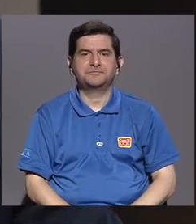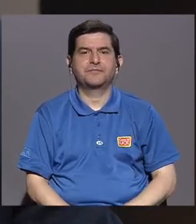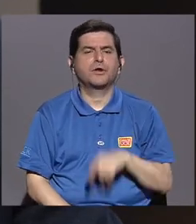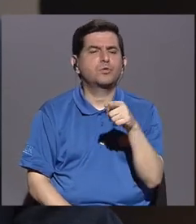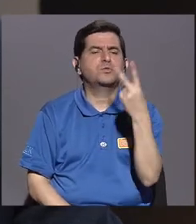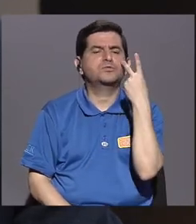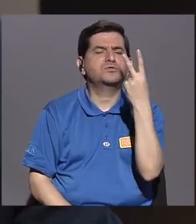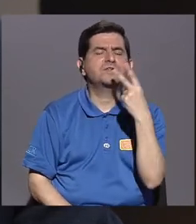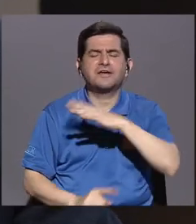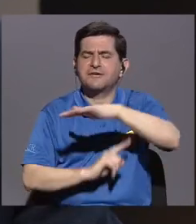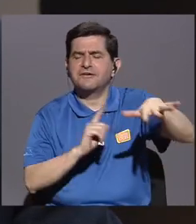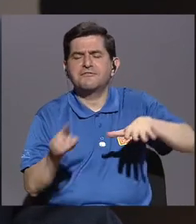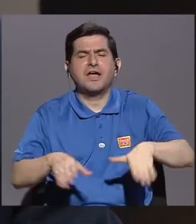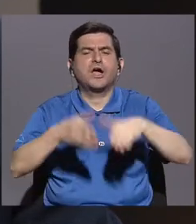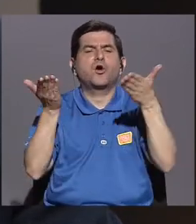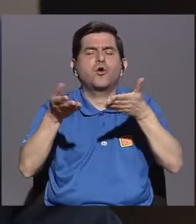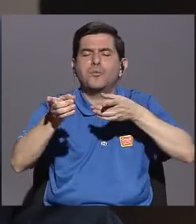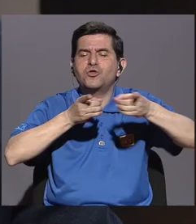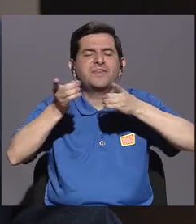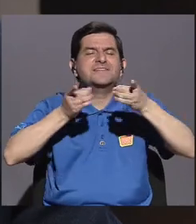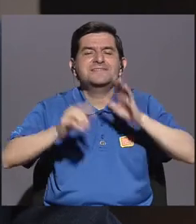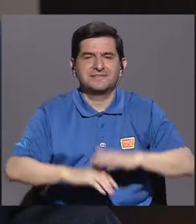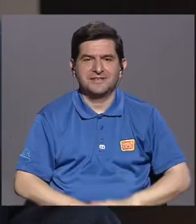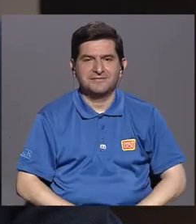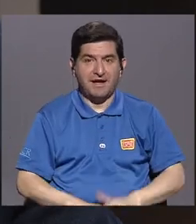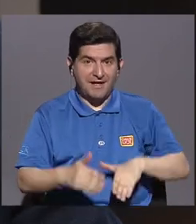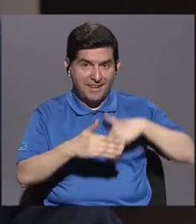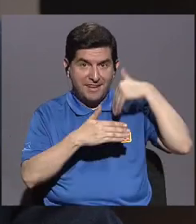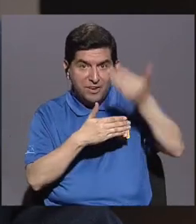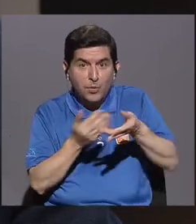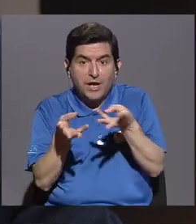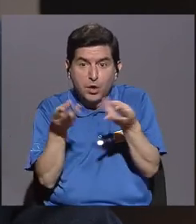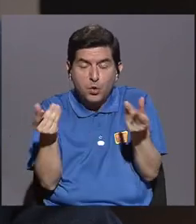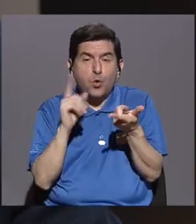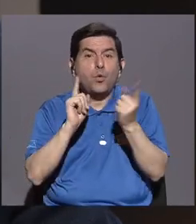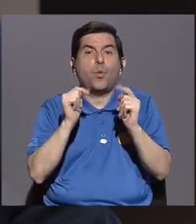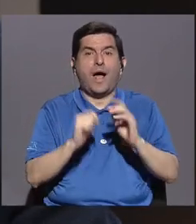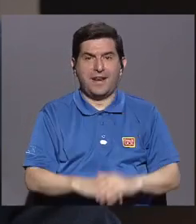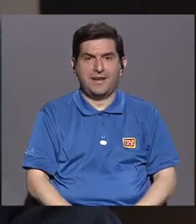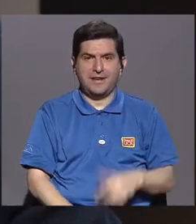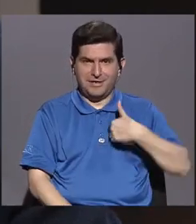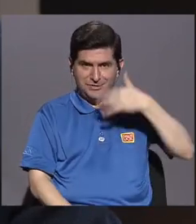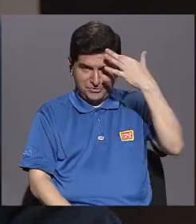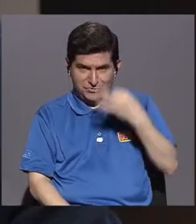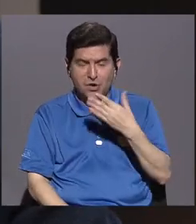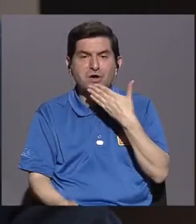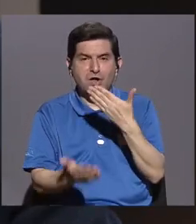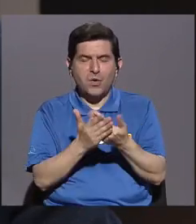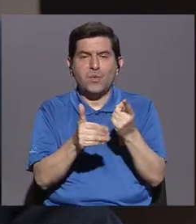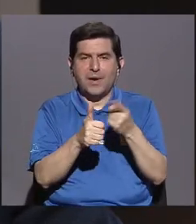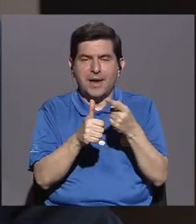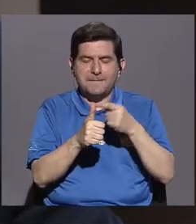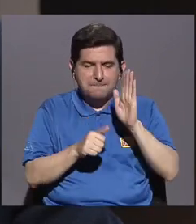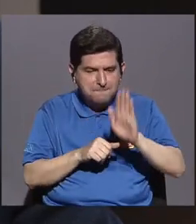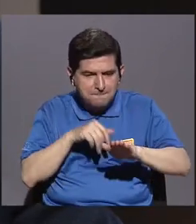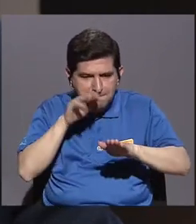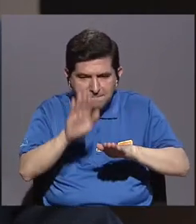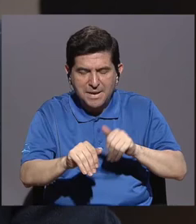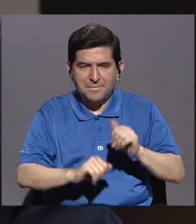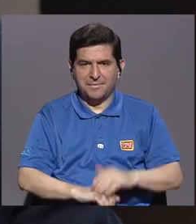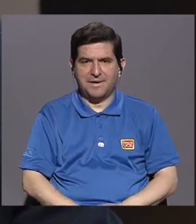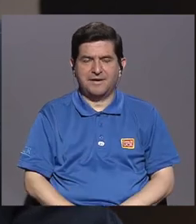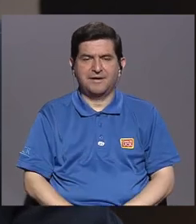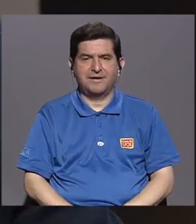¿cómo ven ustedes ese entorno? ¿Cómo lo describen? Y a partir de eso, ¿qué soluciones pueden proponer? Yo creo que ese es un muy buen primer paso para